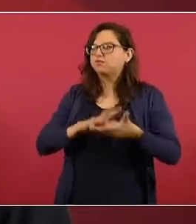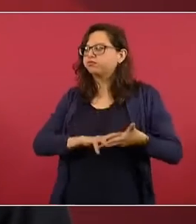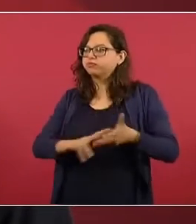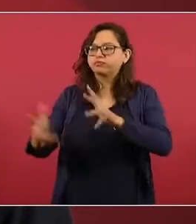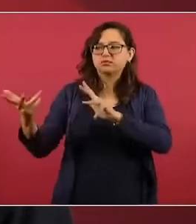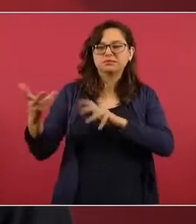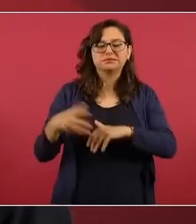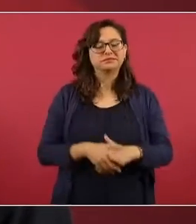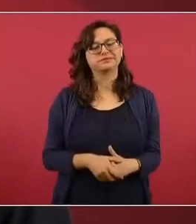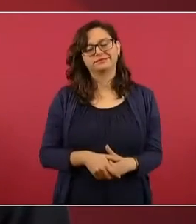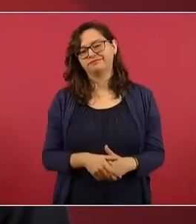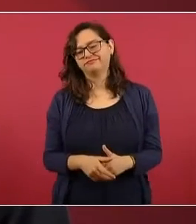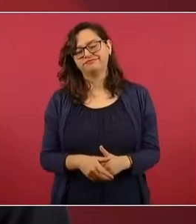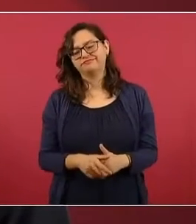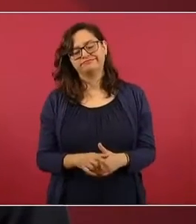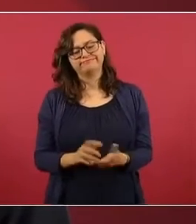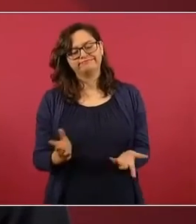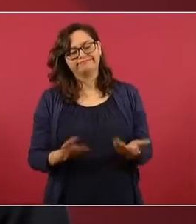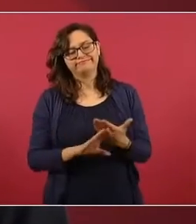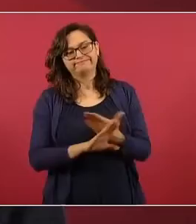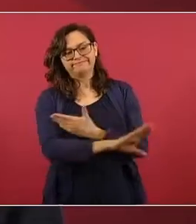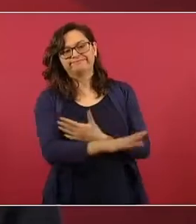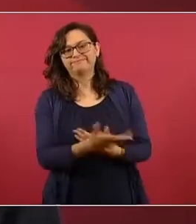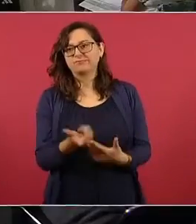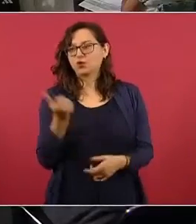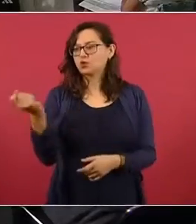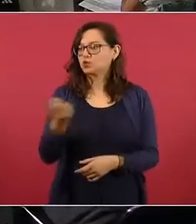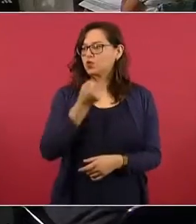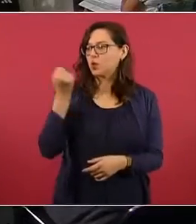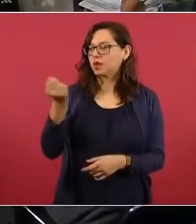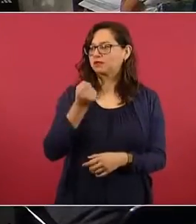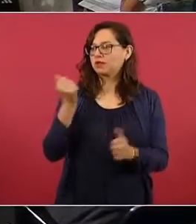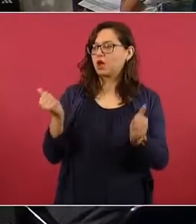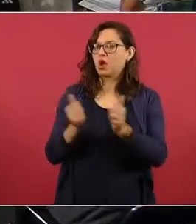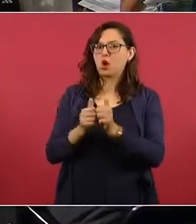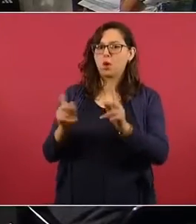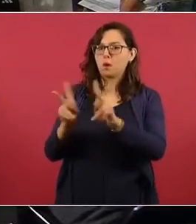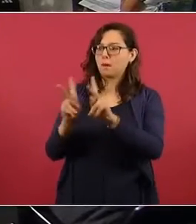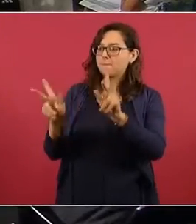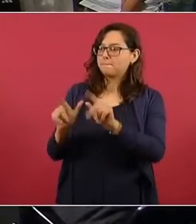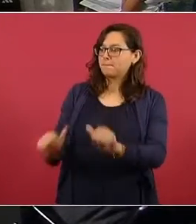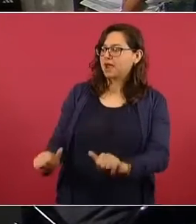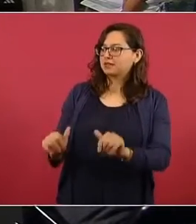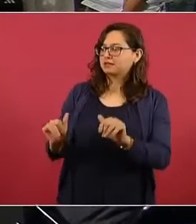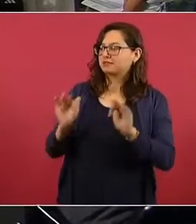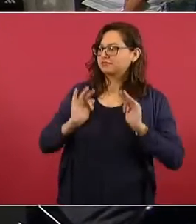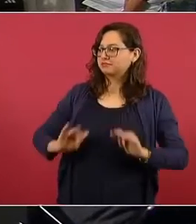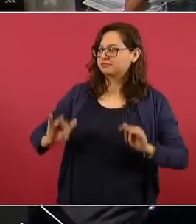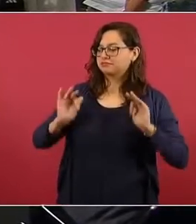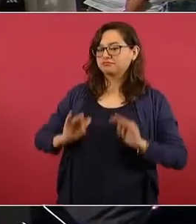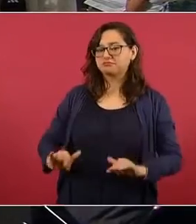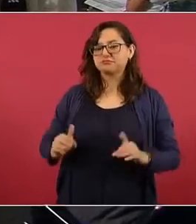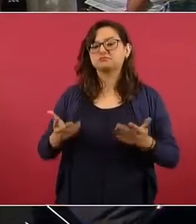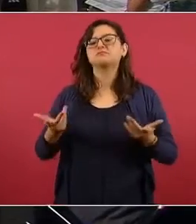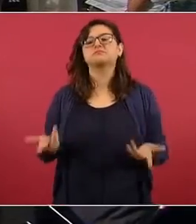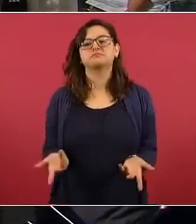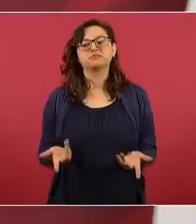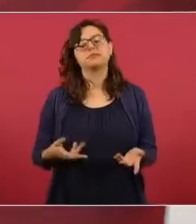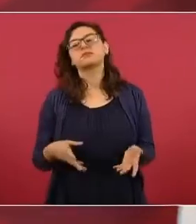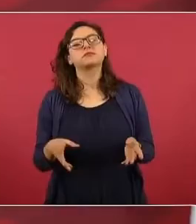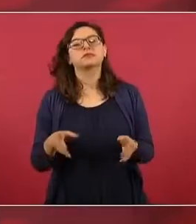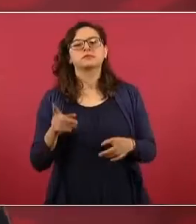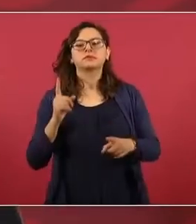afortunadamente esto no sucedió. Acerca de los resultados, ya son,